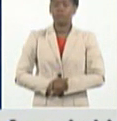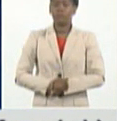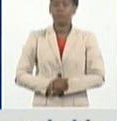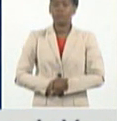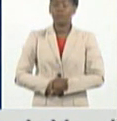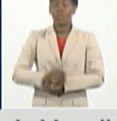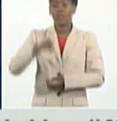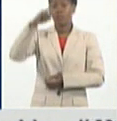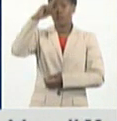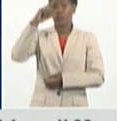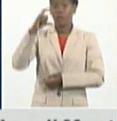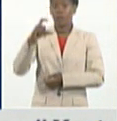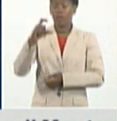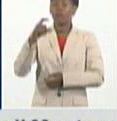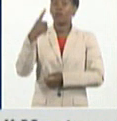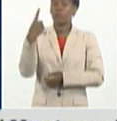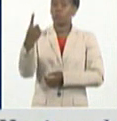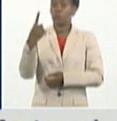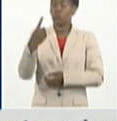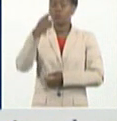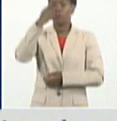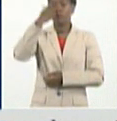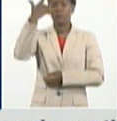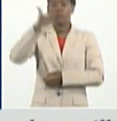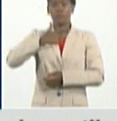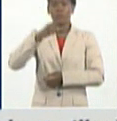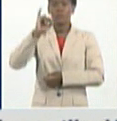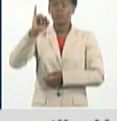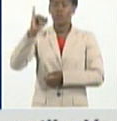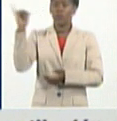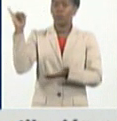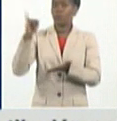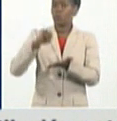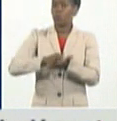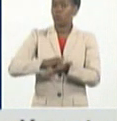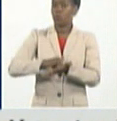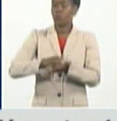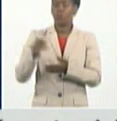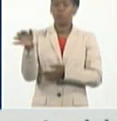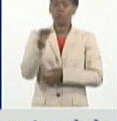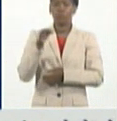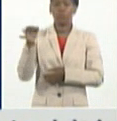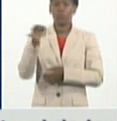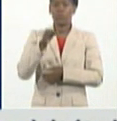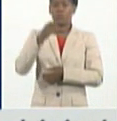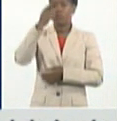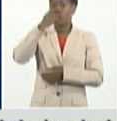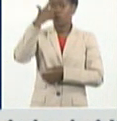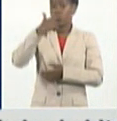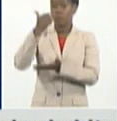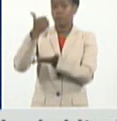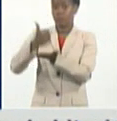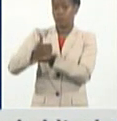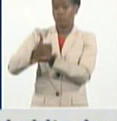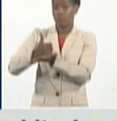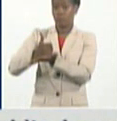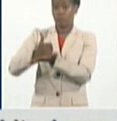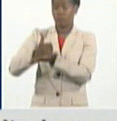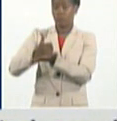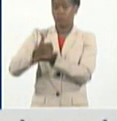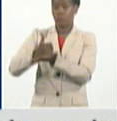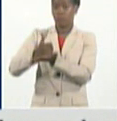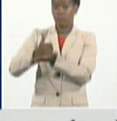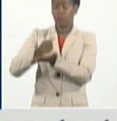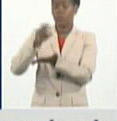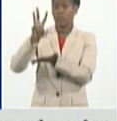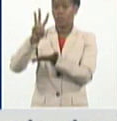Clara. Y en Ciego de Ávila los seis casos importados de los municipios Ciego de Ávila, Ciego de Ávila